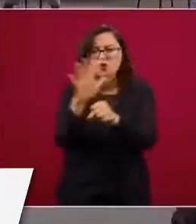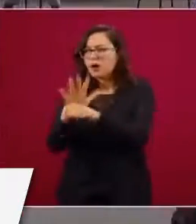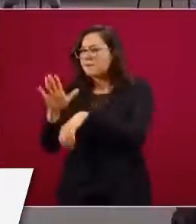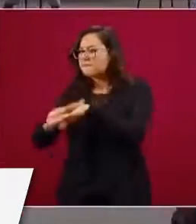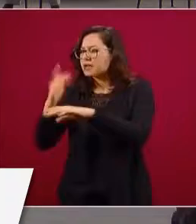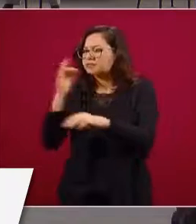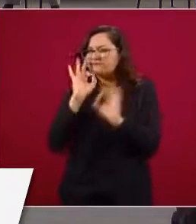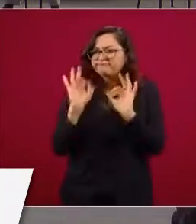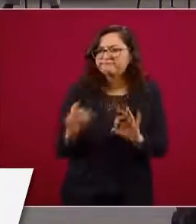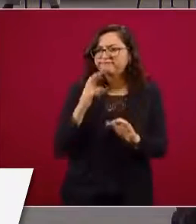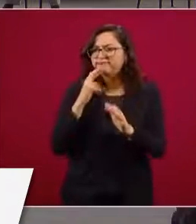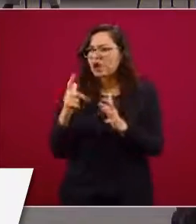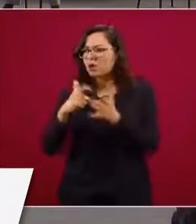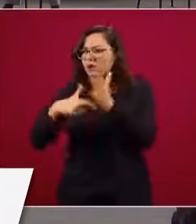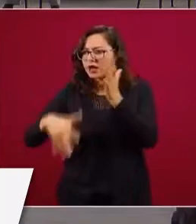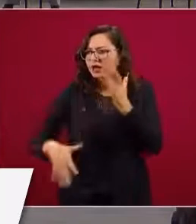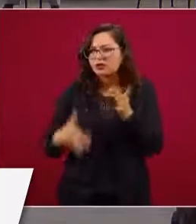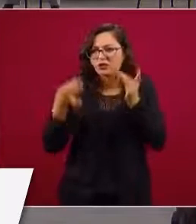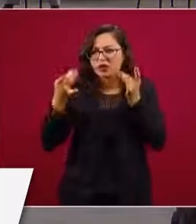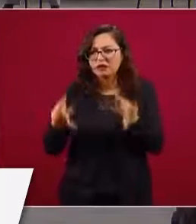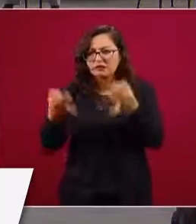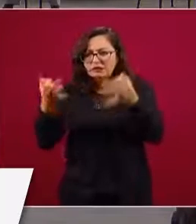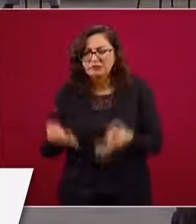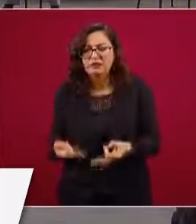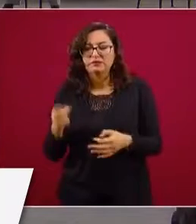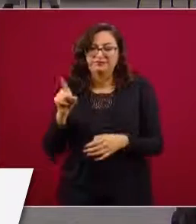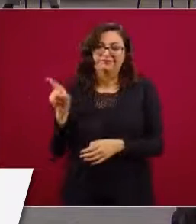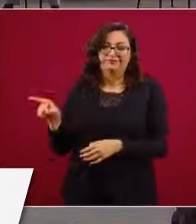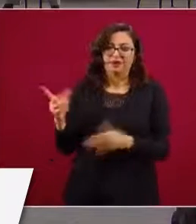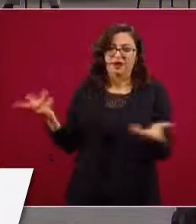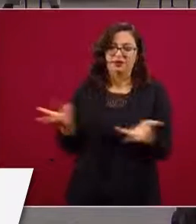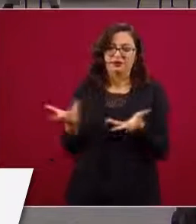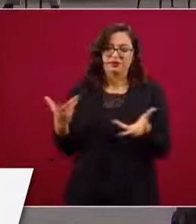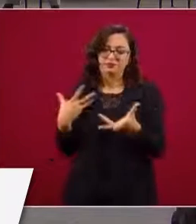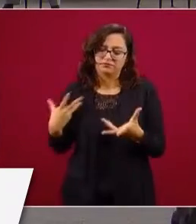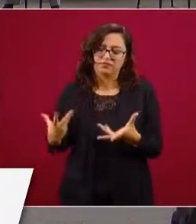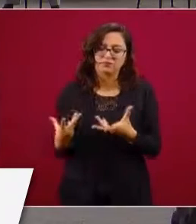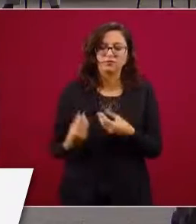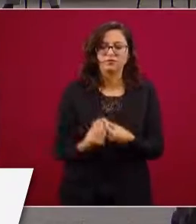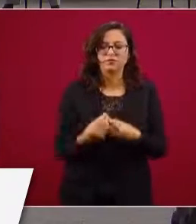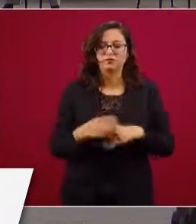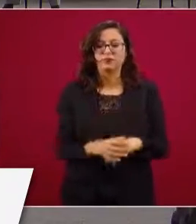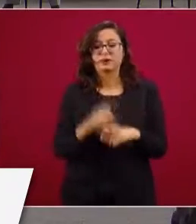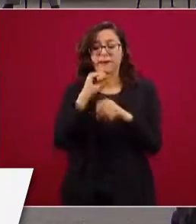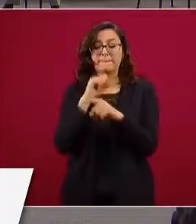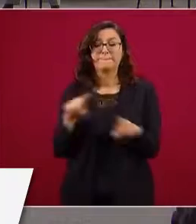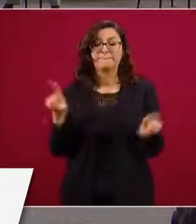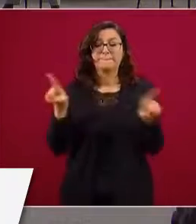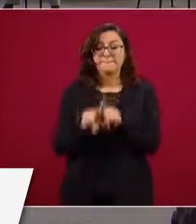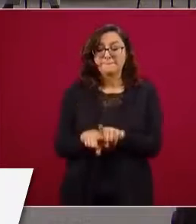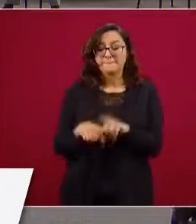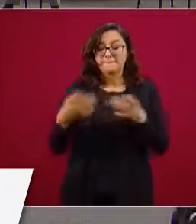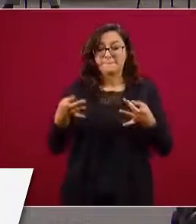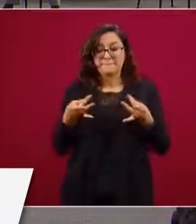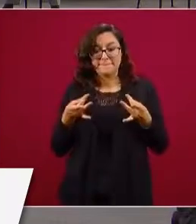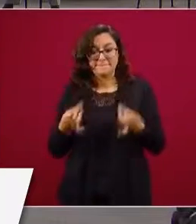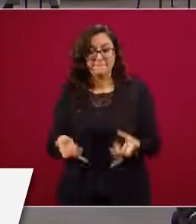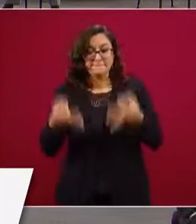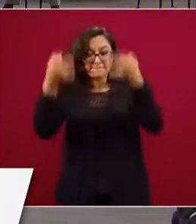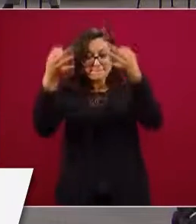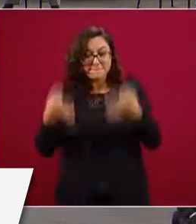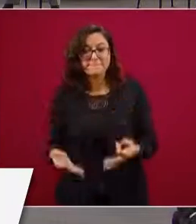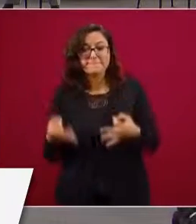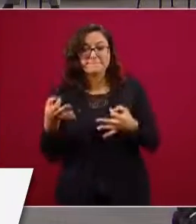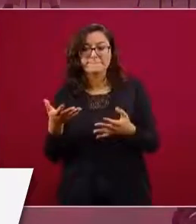La gestión pública permite acceder a medicamentos con estándares internacionales para que tengamos el